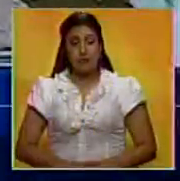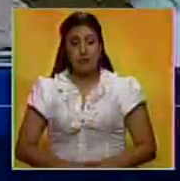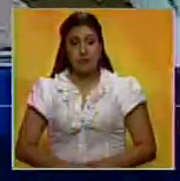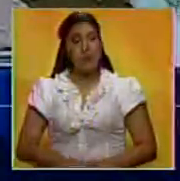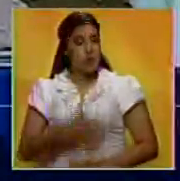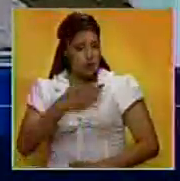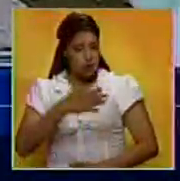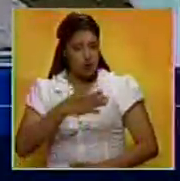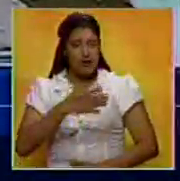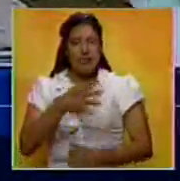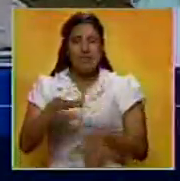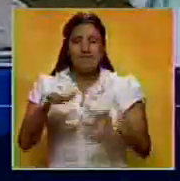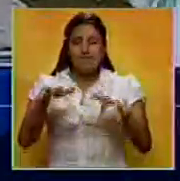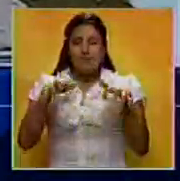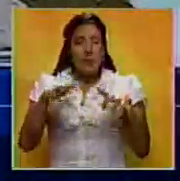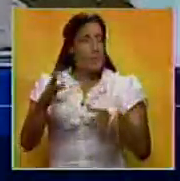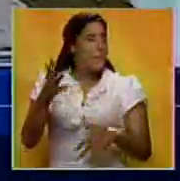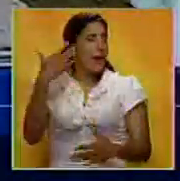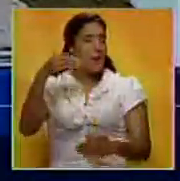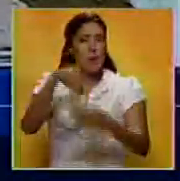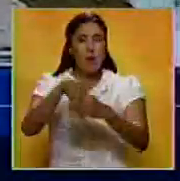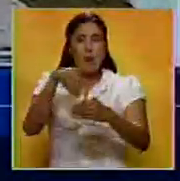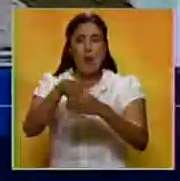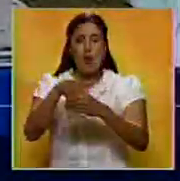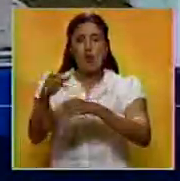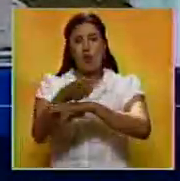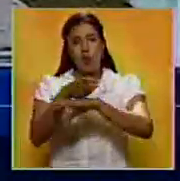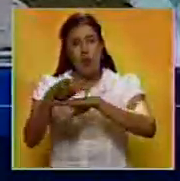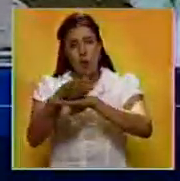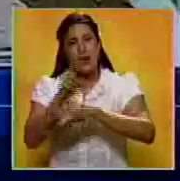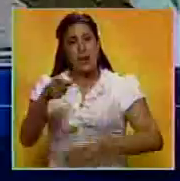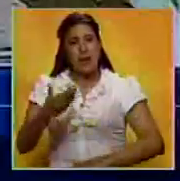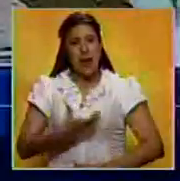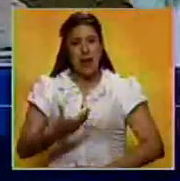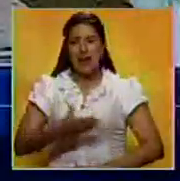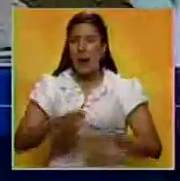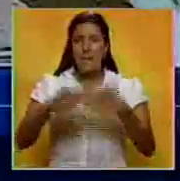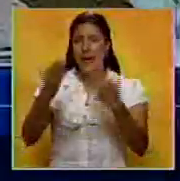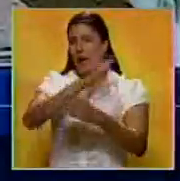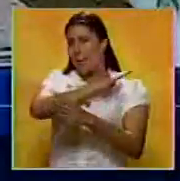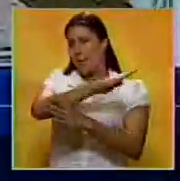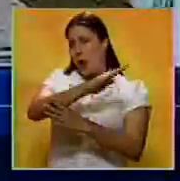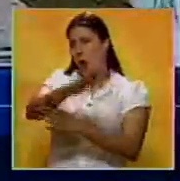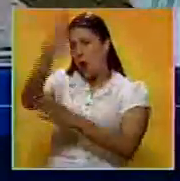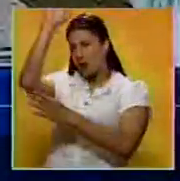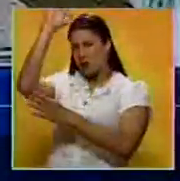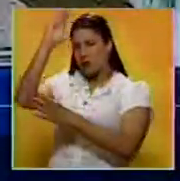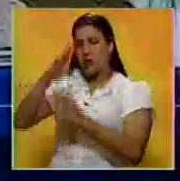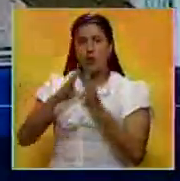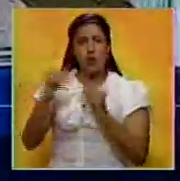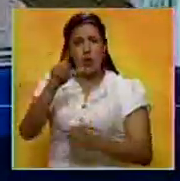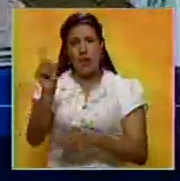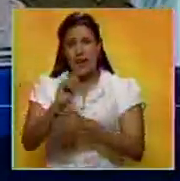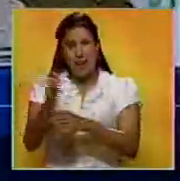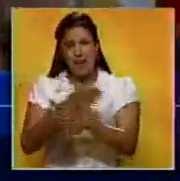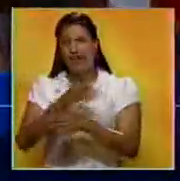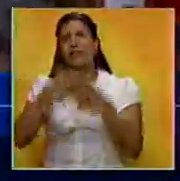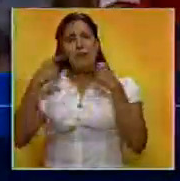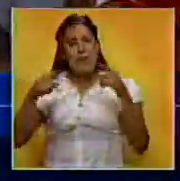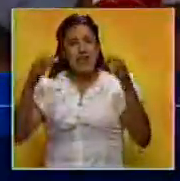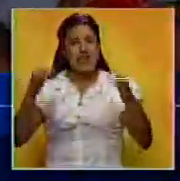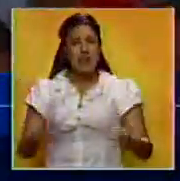Yo estoy ansioso que se convoquen las elecciones de gobernadores y alcaldes para darle una pela a esta gente muy pronto.